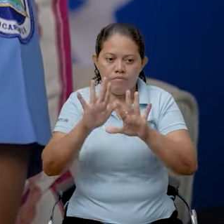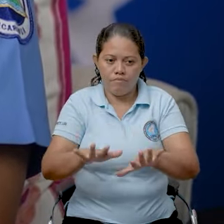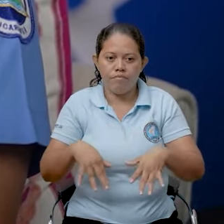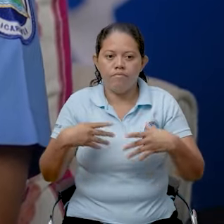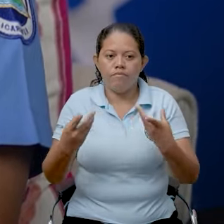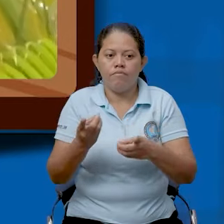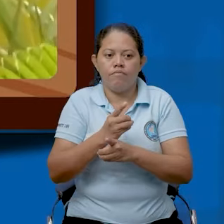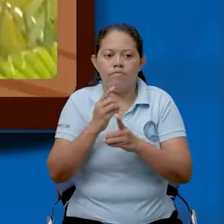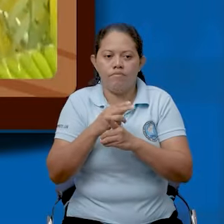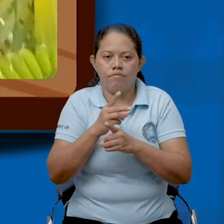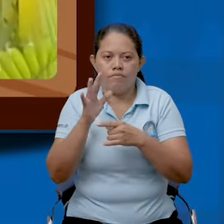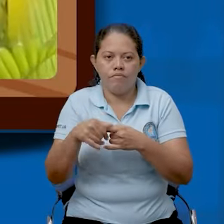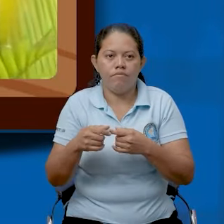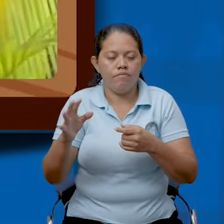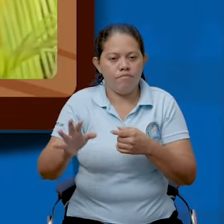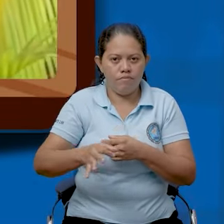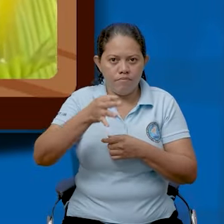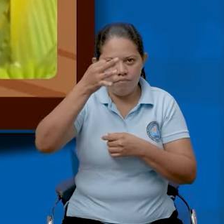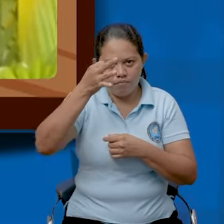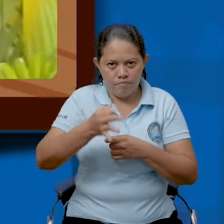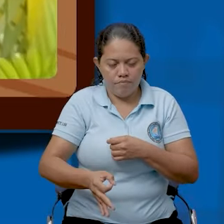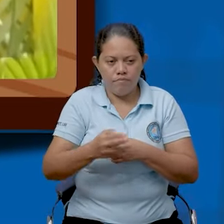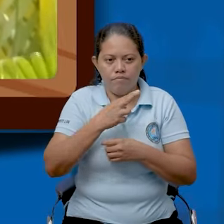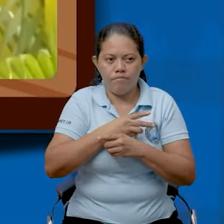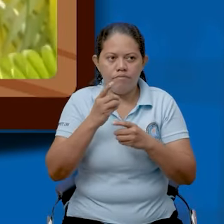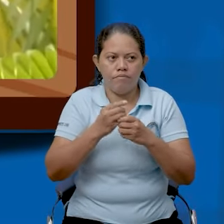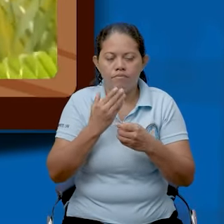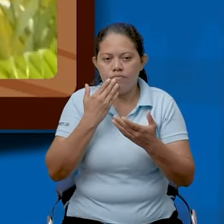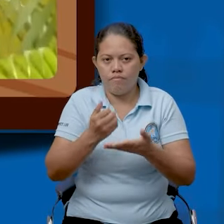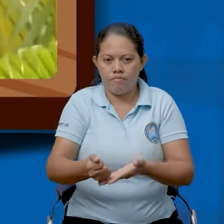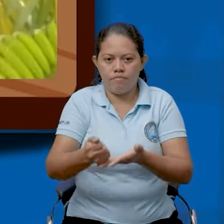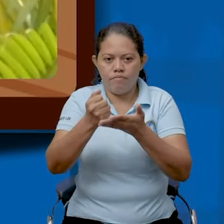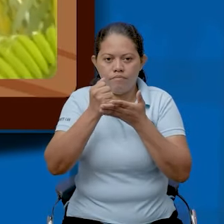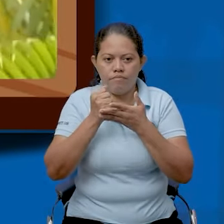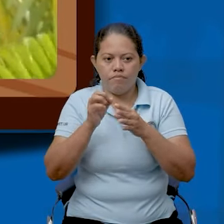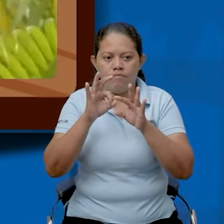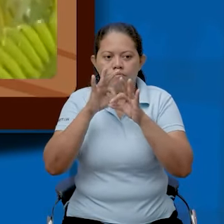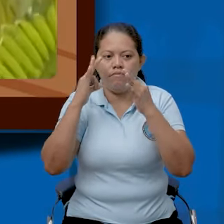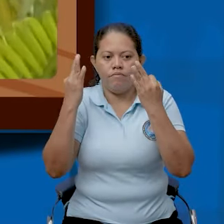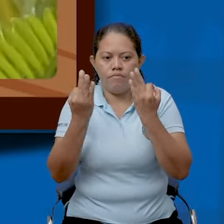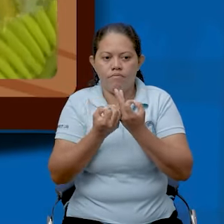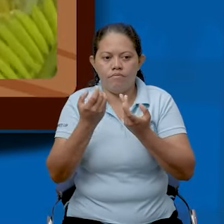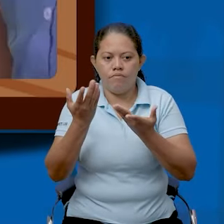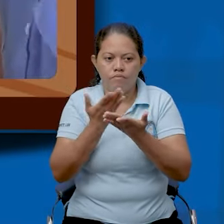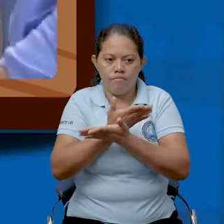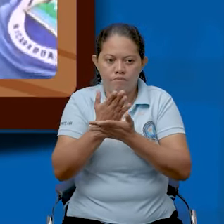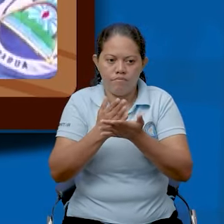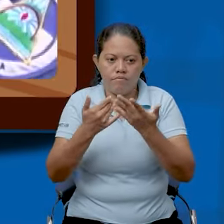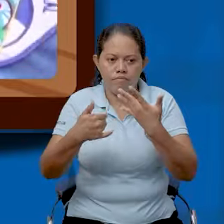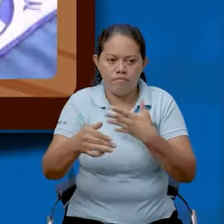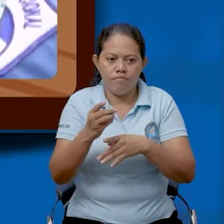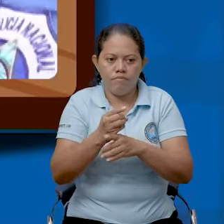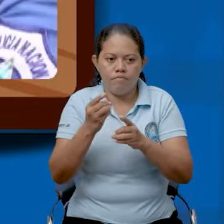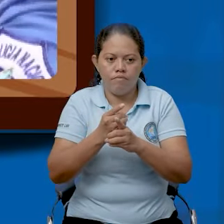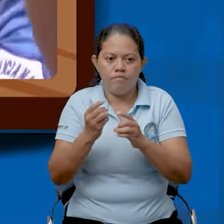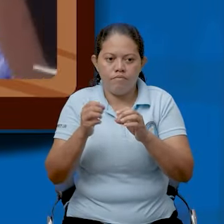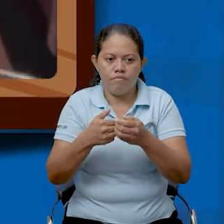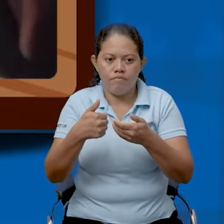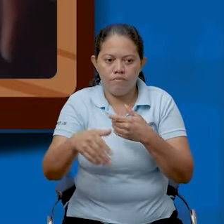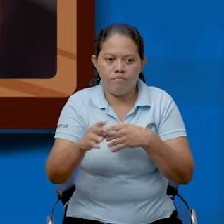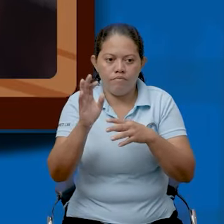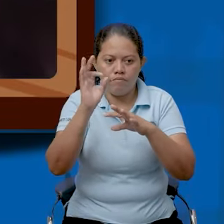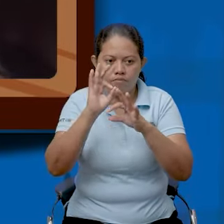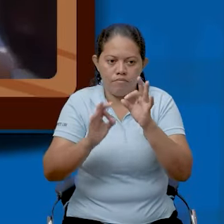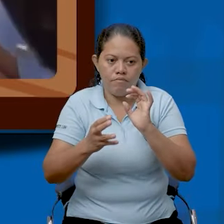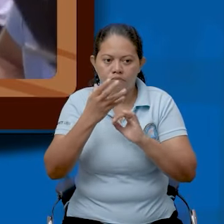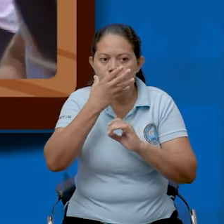supuesto garantizará el bienestar de las familias para que ellos gocen en las fiestas